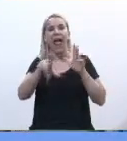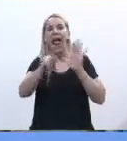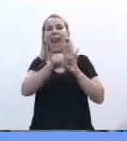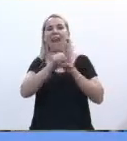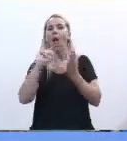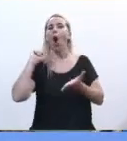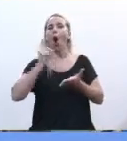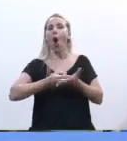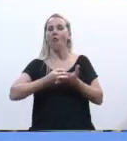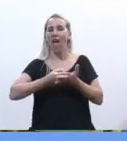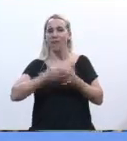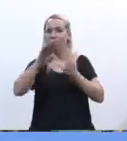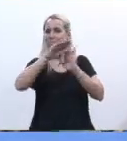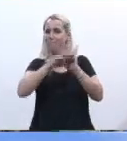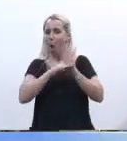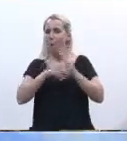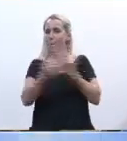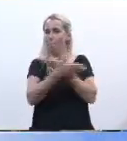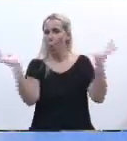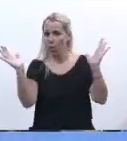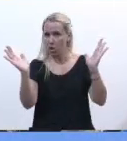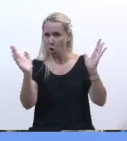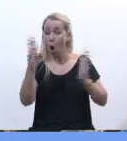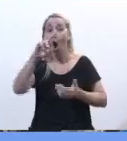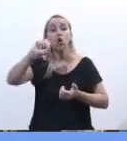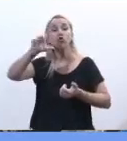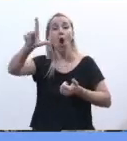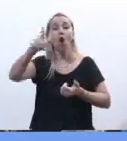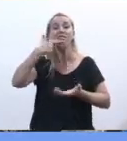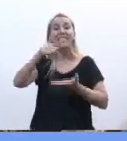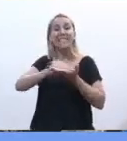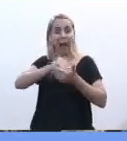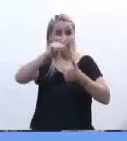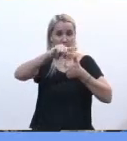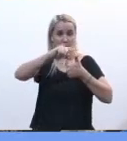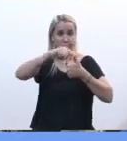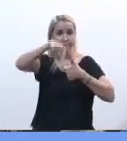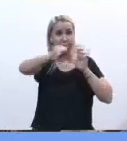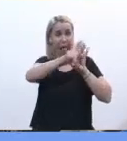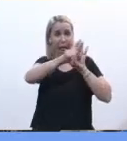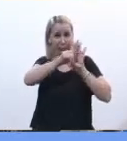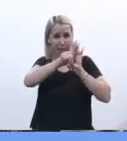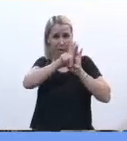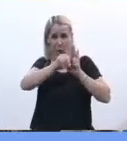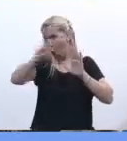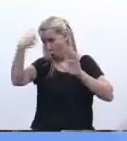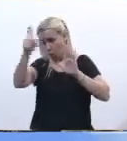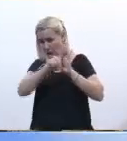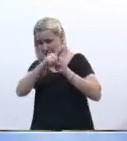ley de orden público. El rol del Senado de la Nación. En esta ley, como en tantas otras,